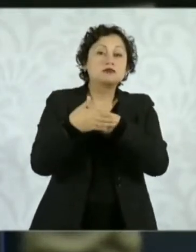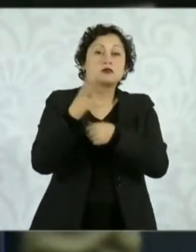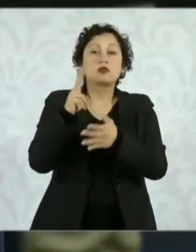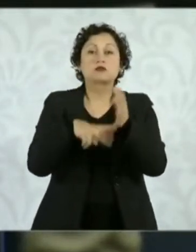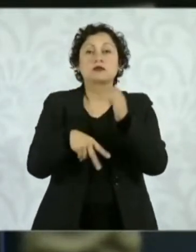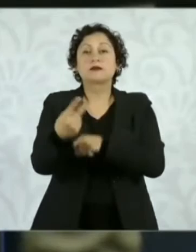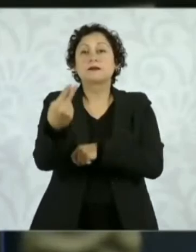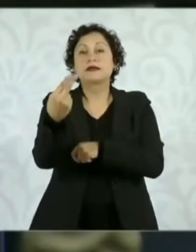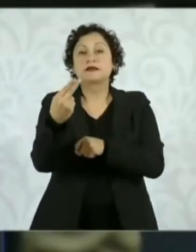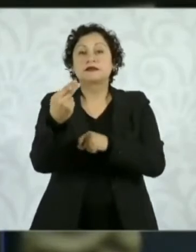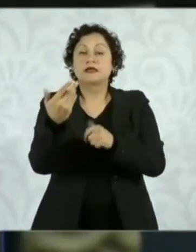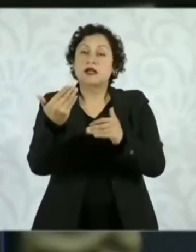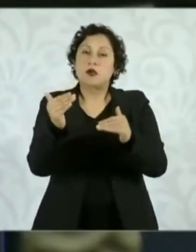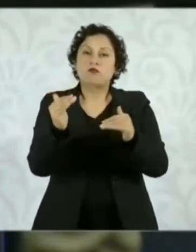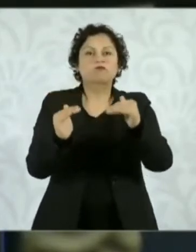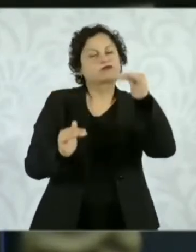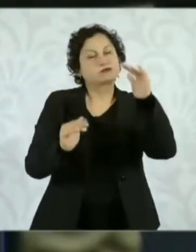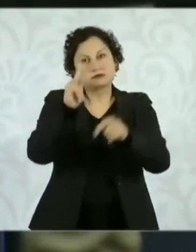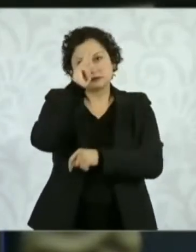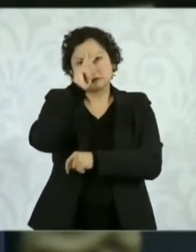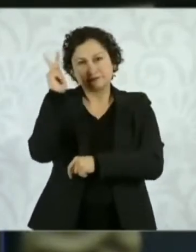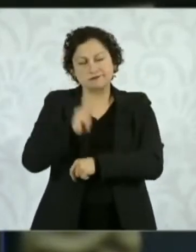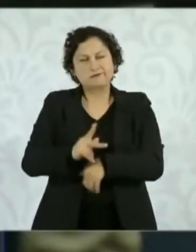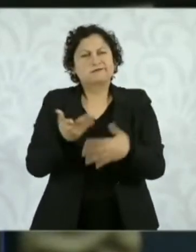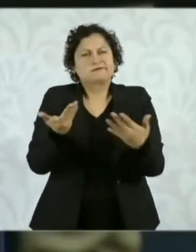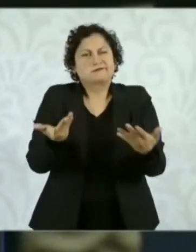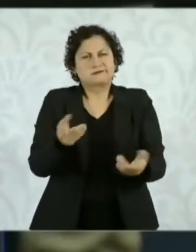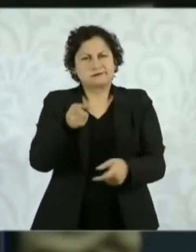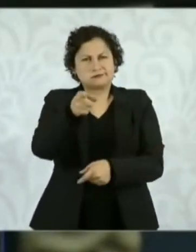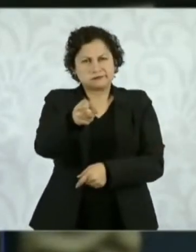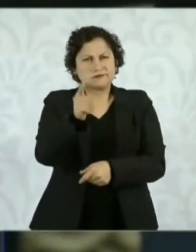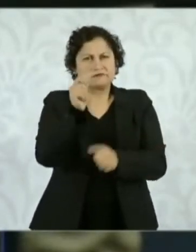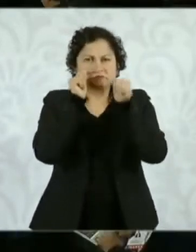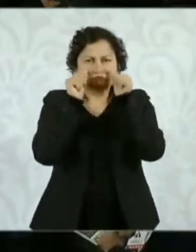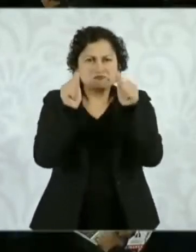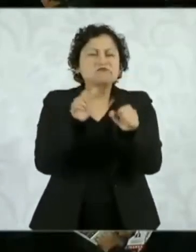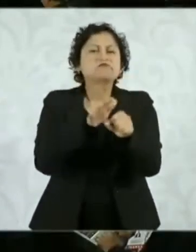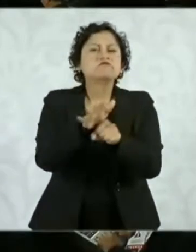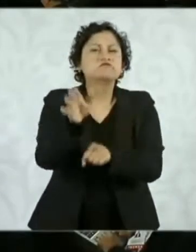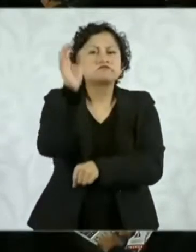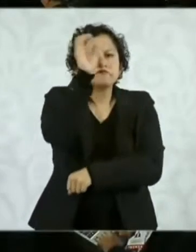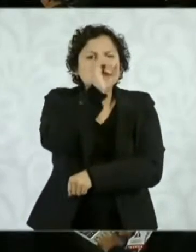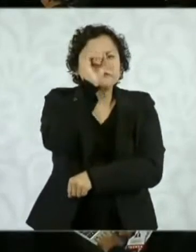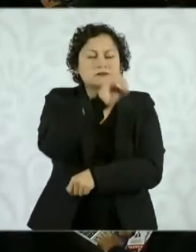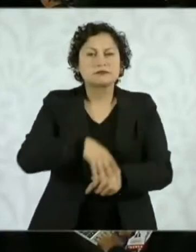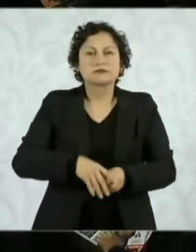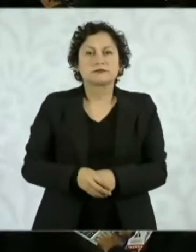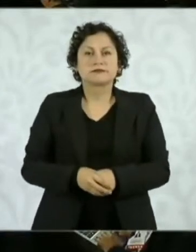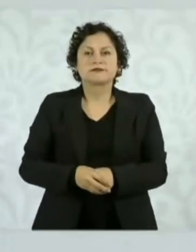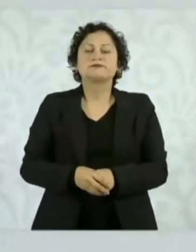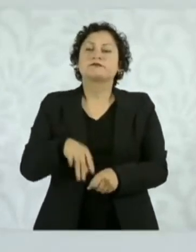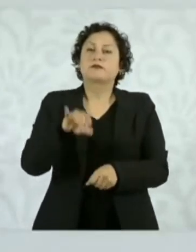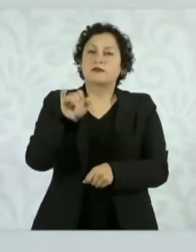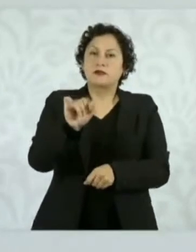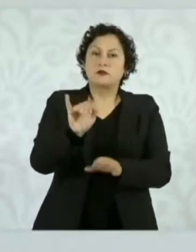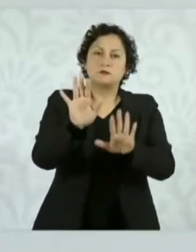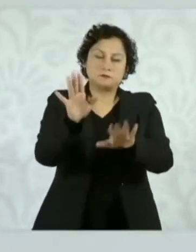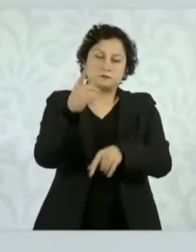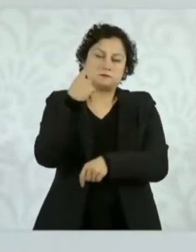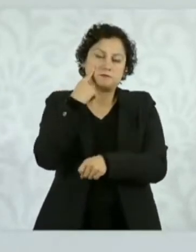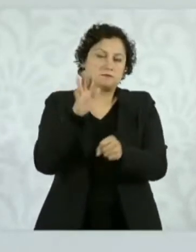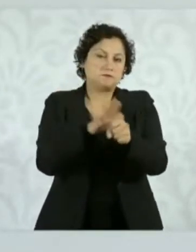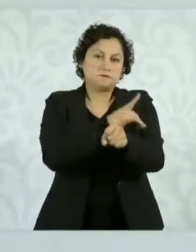¿qué es lo que tiene usted, que está viendo, que está pasando? Sí, son varias razones.